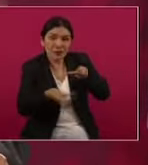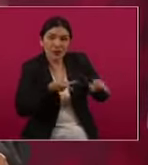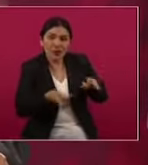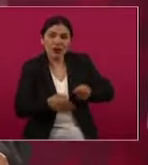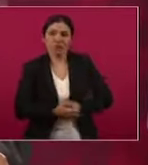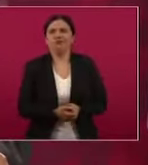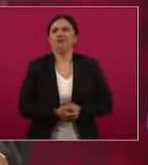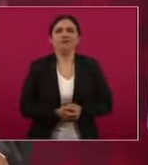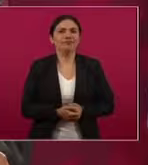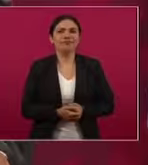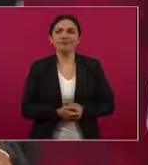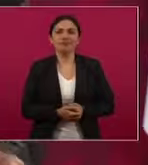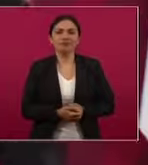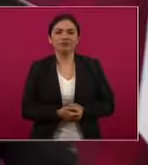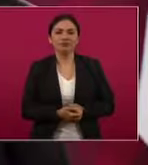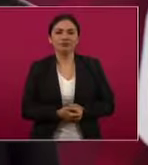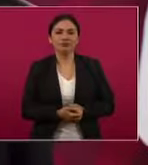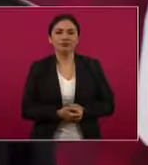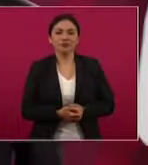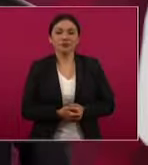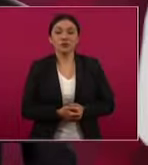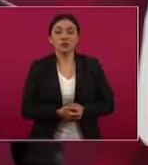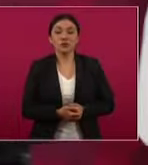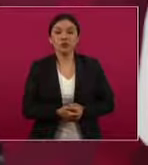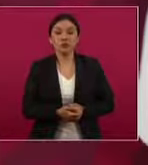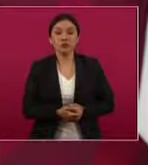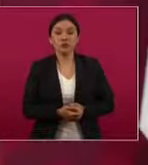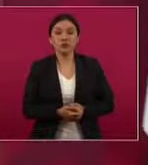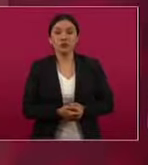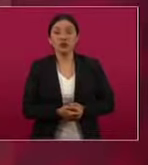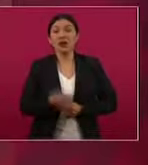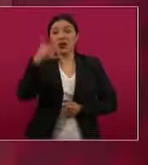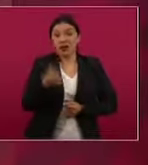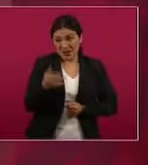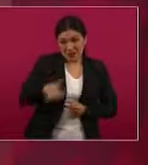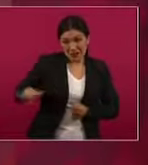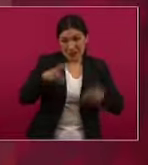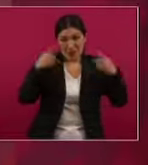y con menos credibilidad.